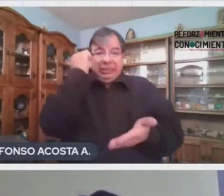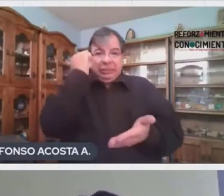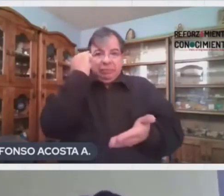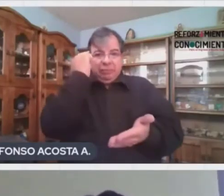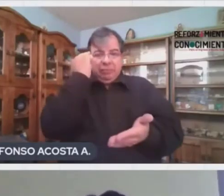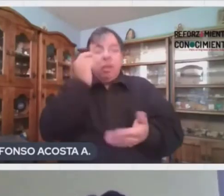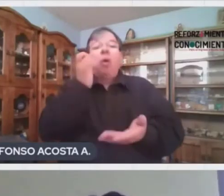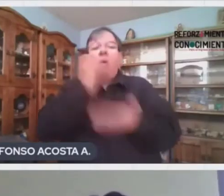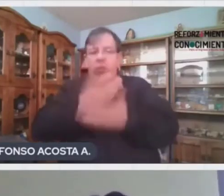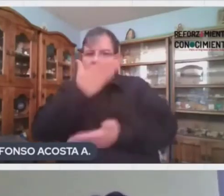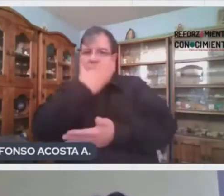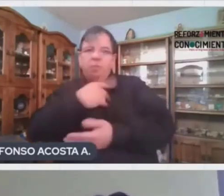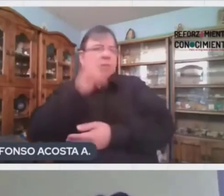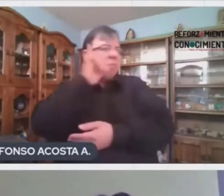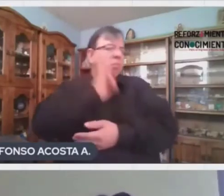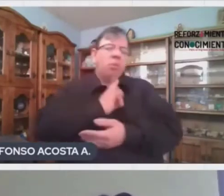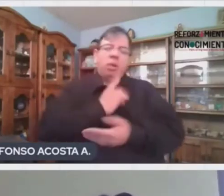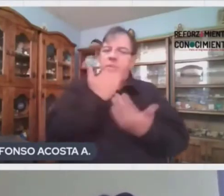Ok.